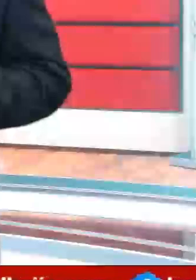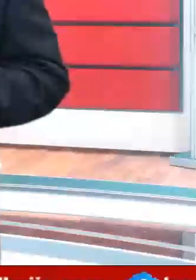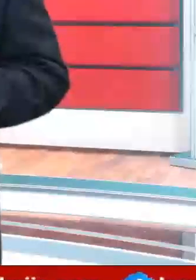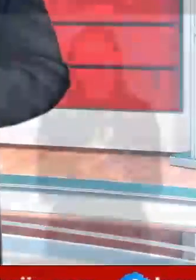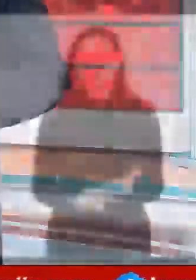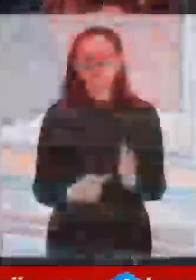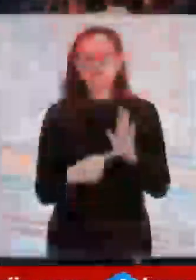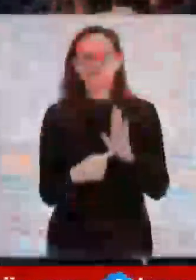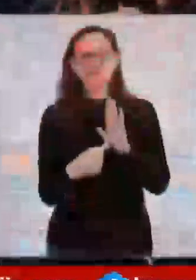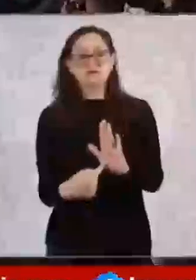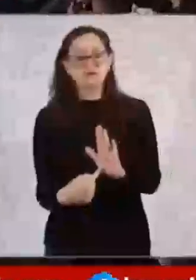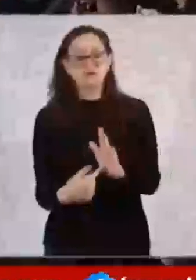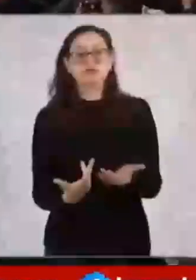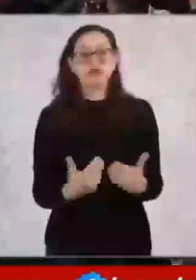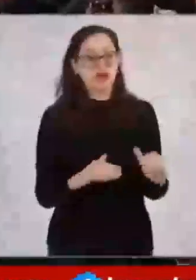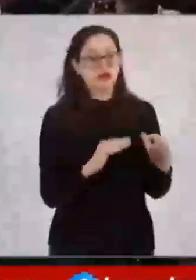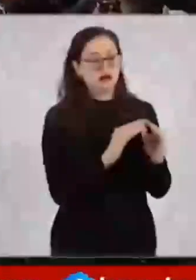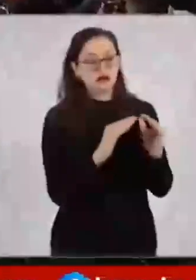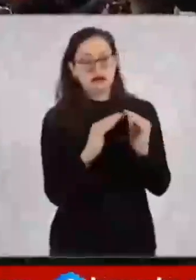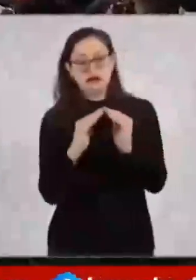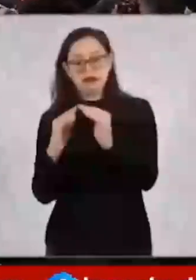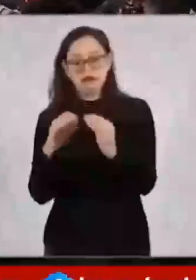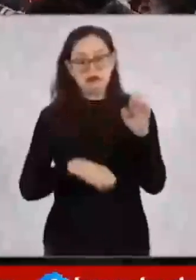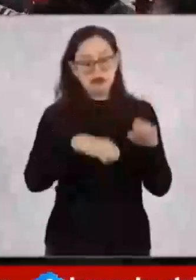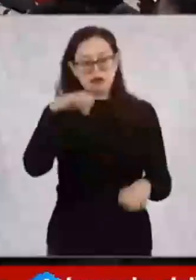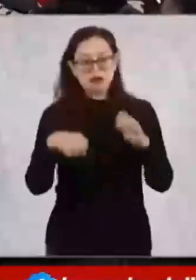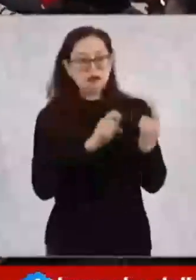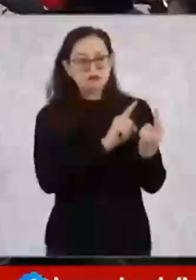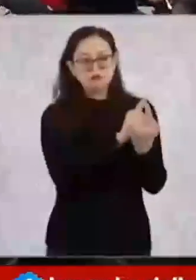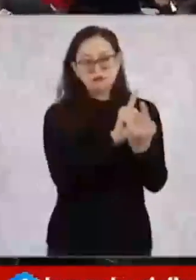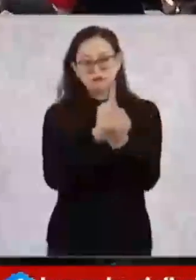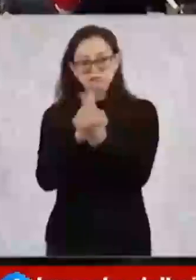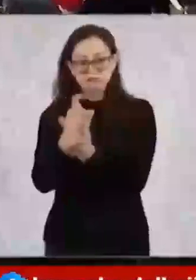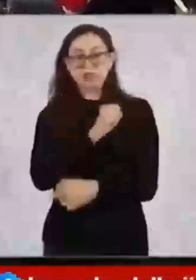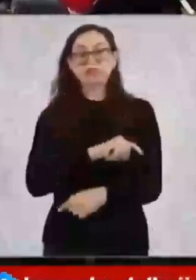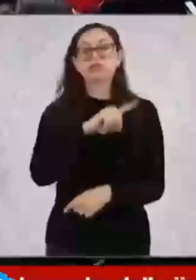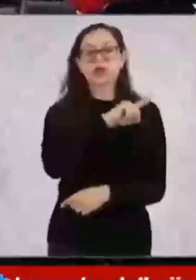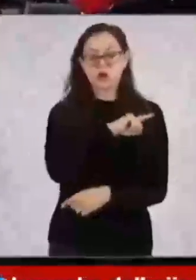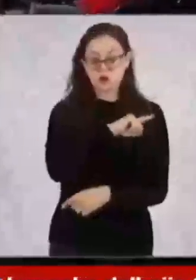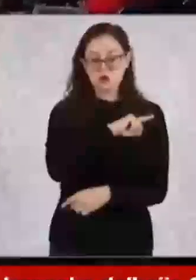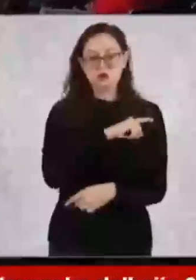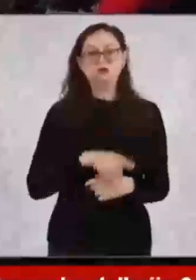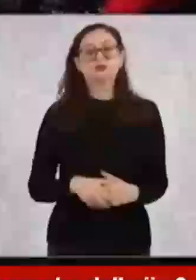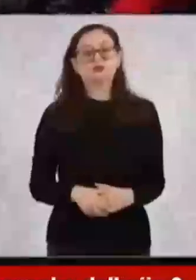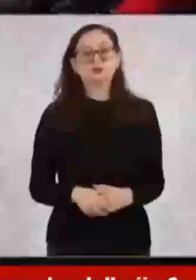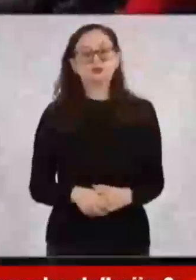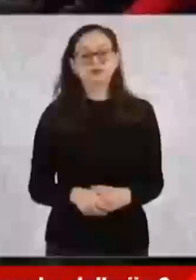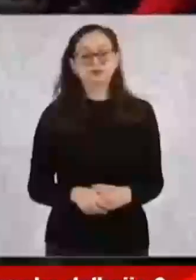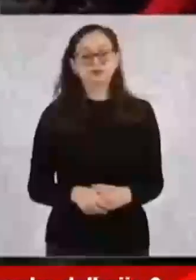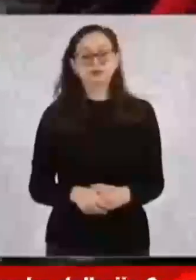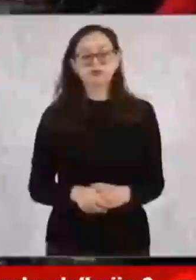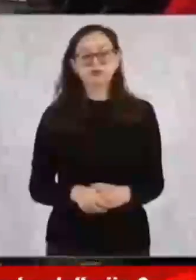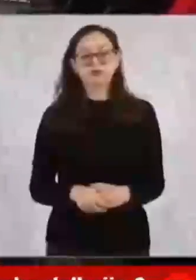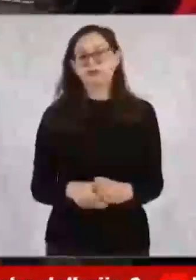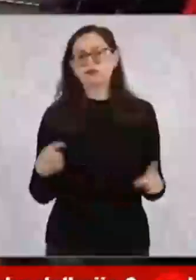En el 2025, los adultos mayores que no puedan acudir a su centro de salud recibirán atención médica hasta